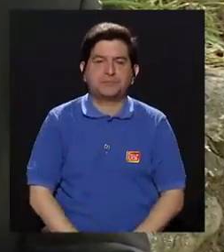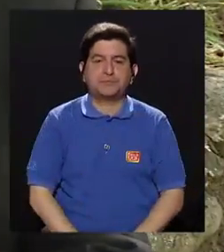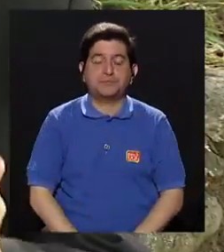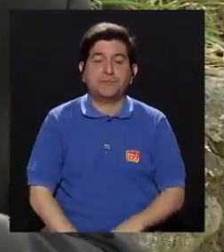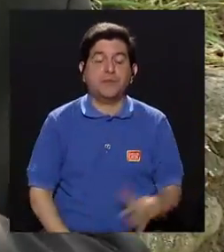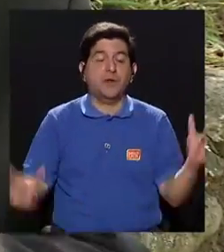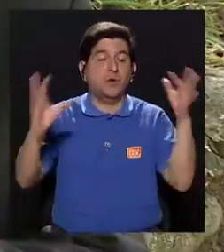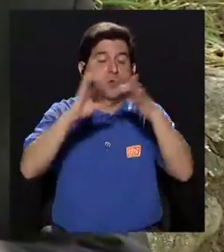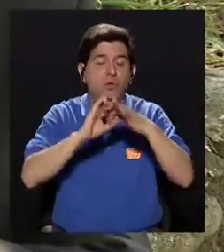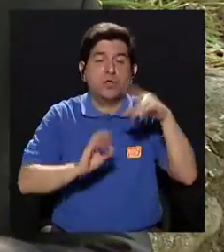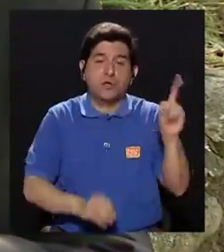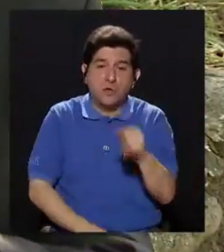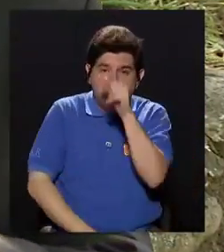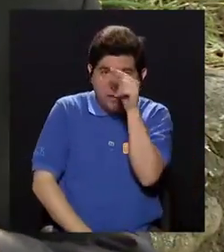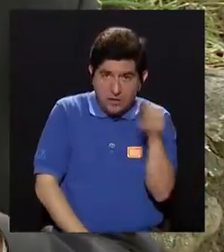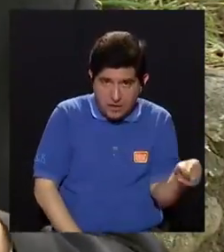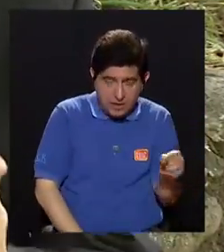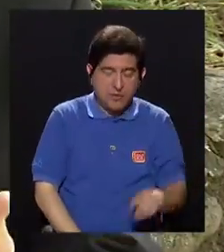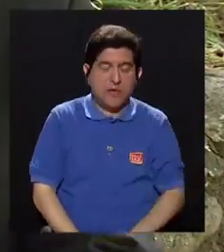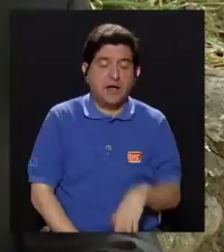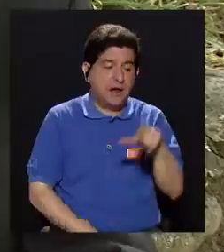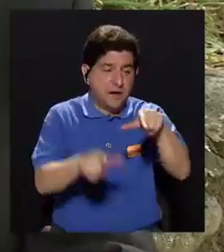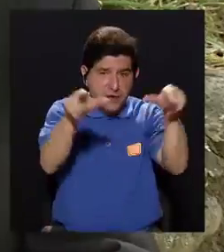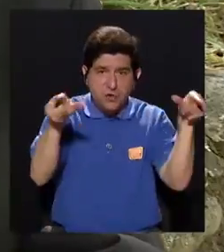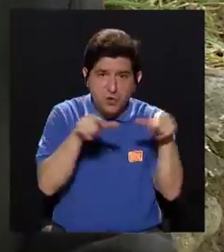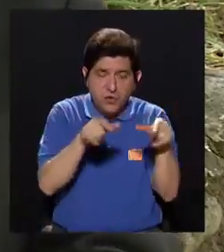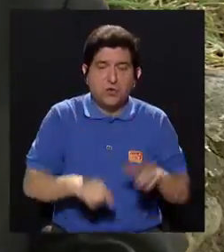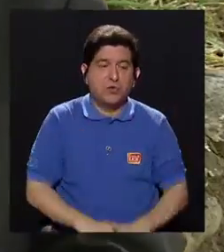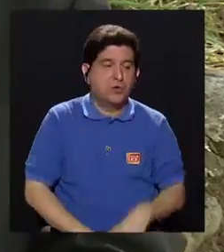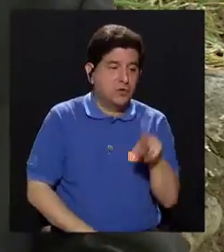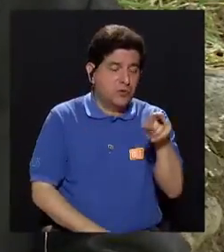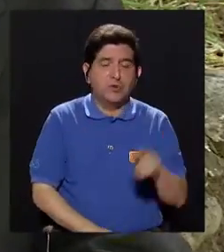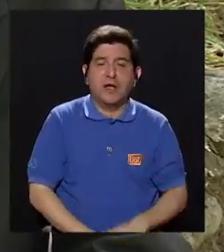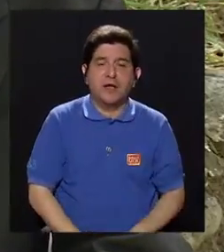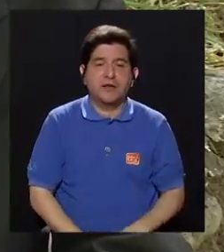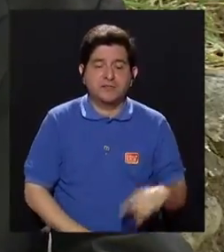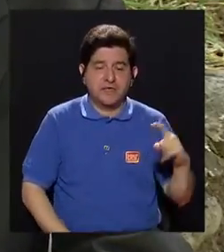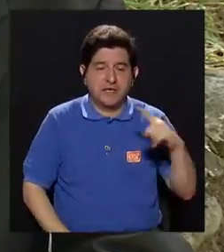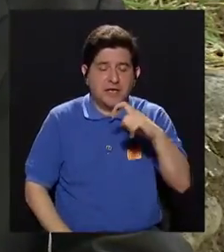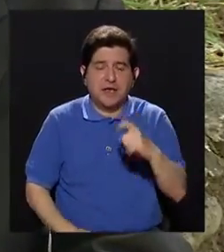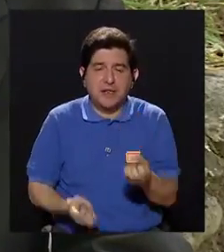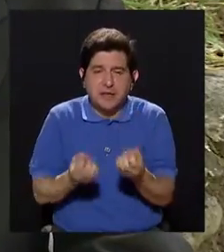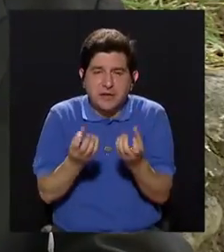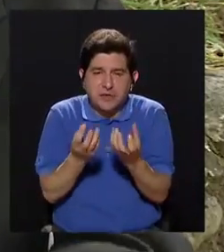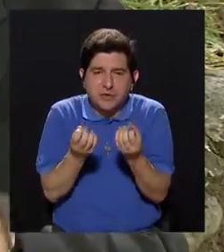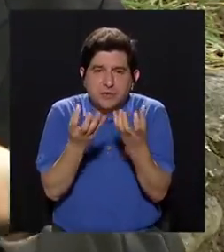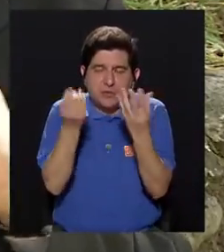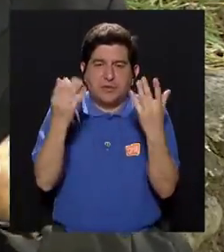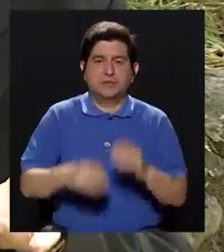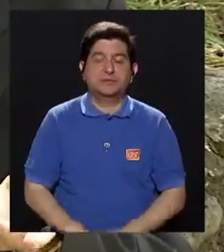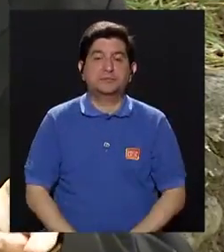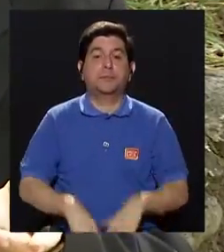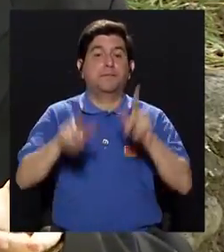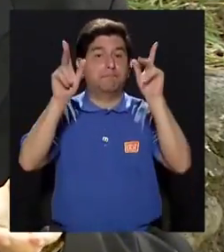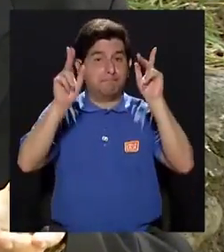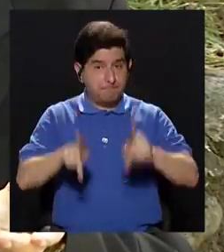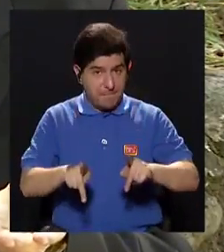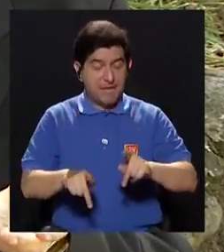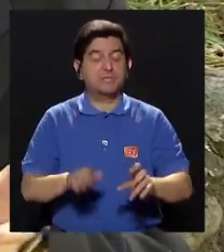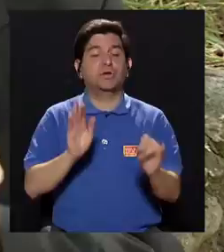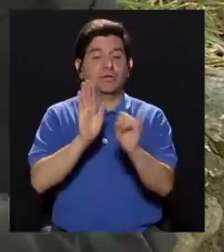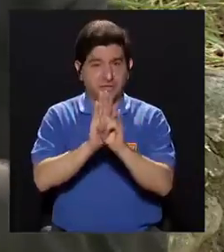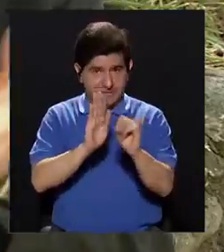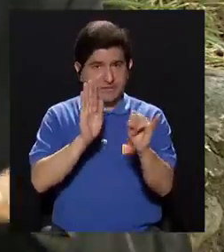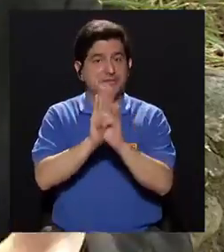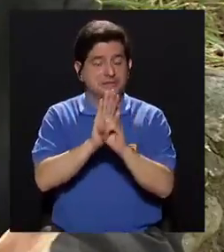ejemplo, en concordancia con la eliminación de criaderos. Y muy importante es que las personas